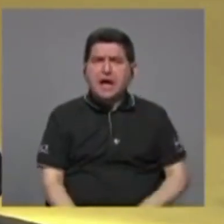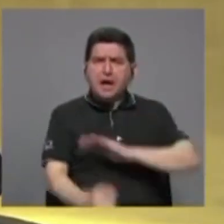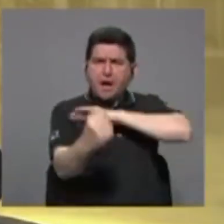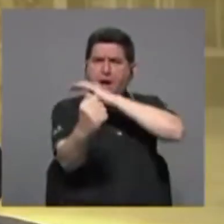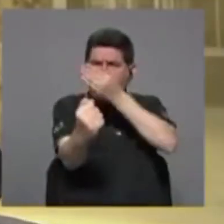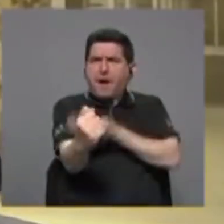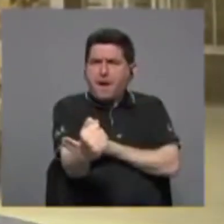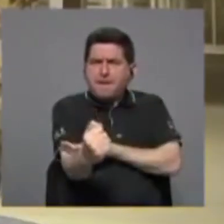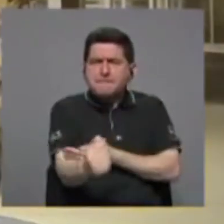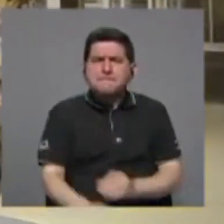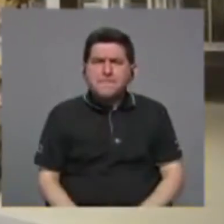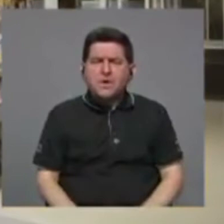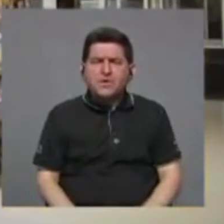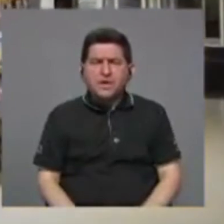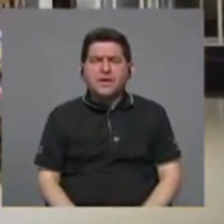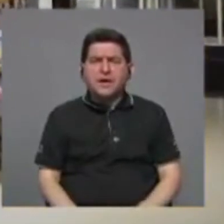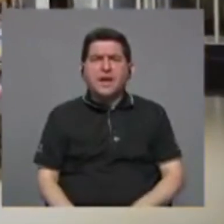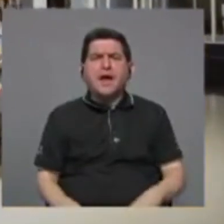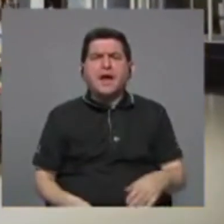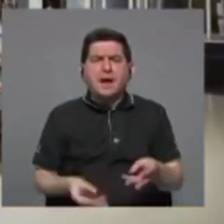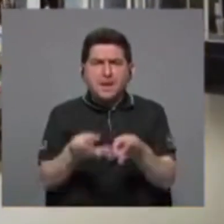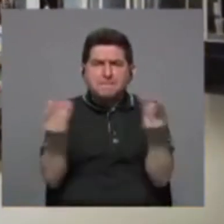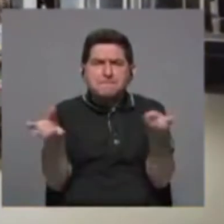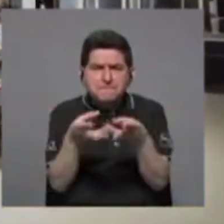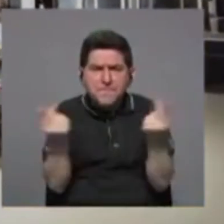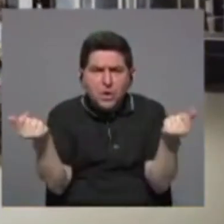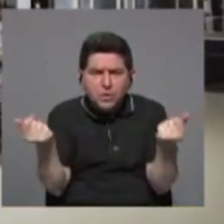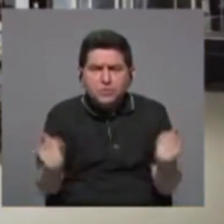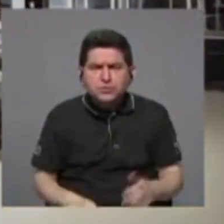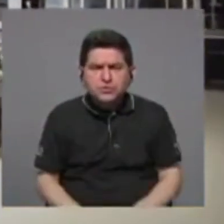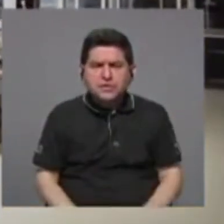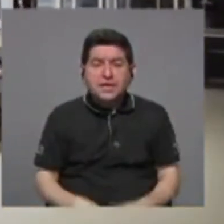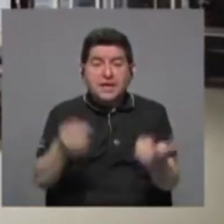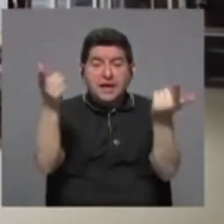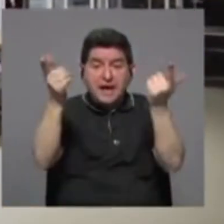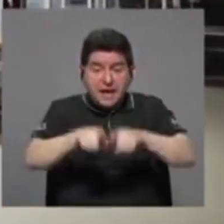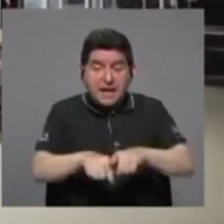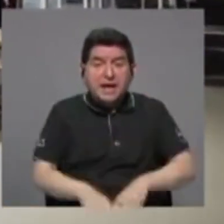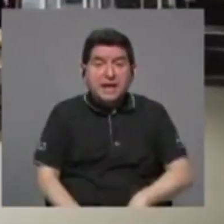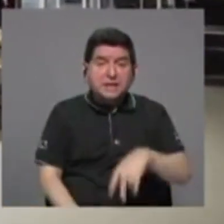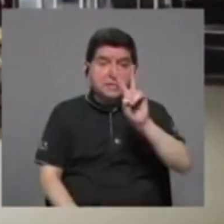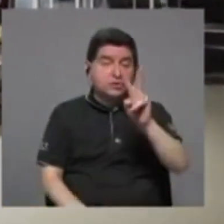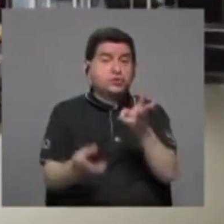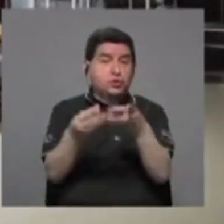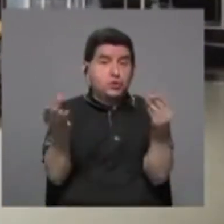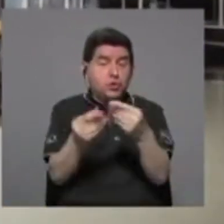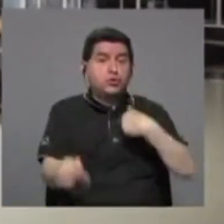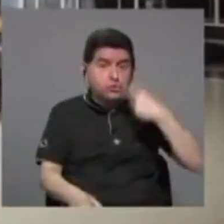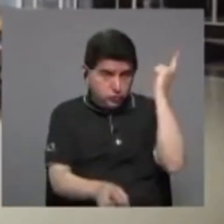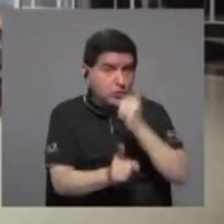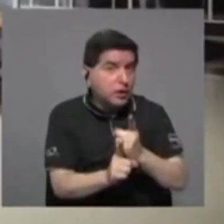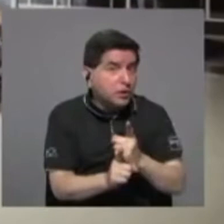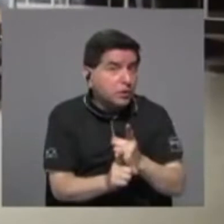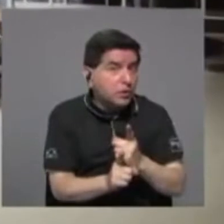en la producción, por lo menos de esos dos productos, ¿me equivoco?